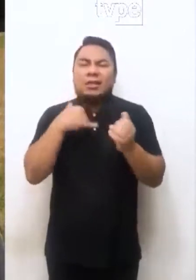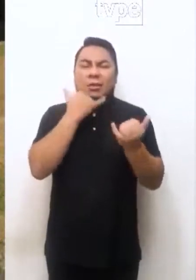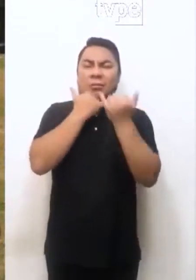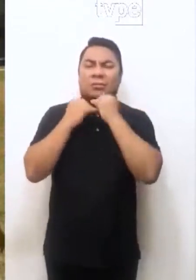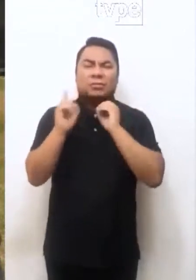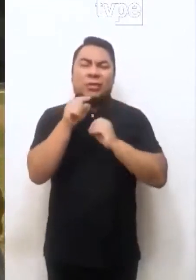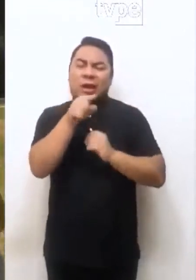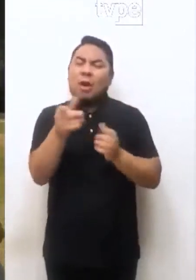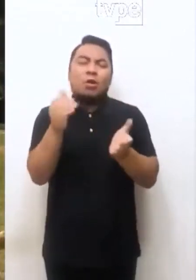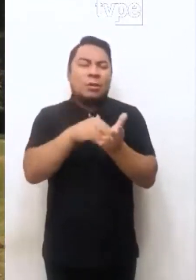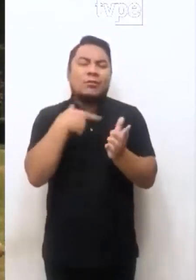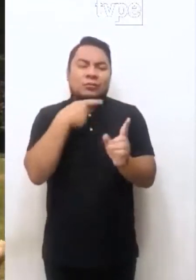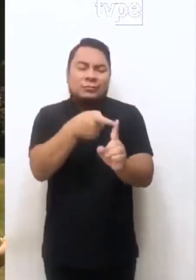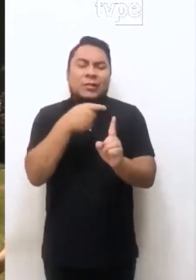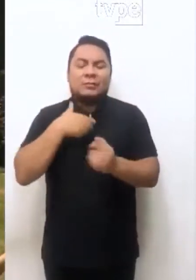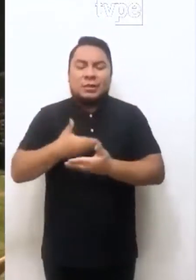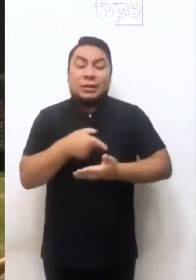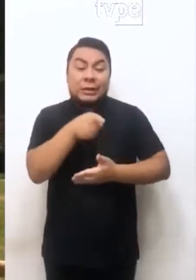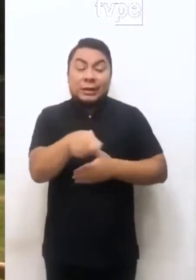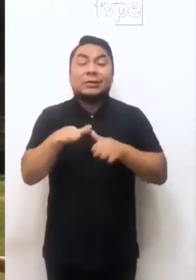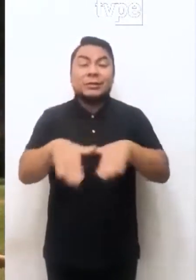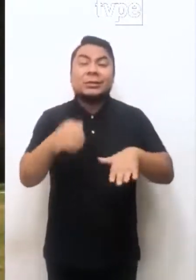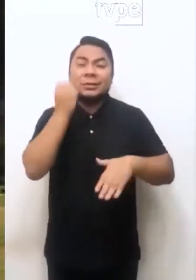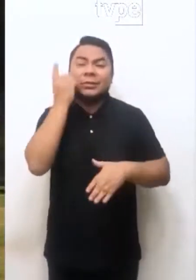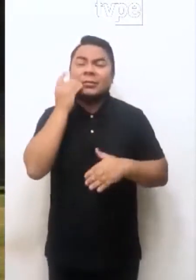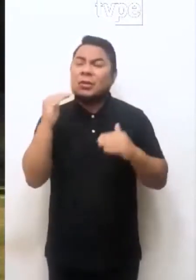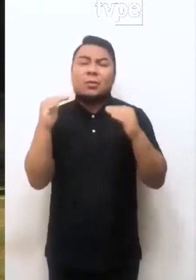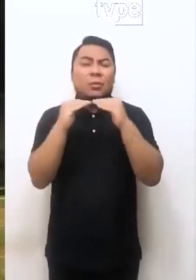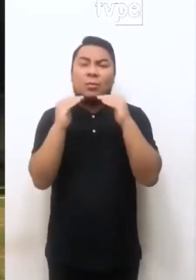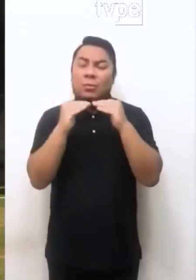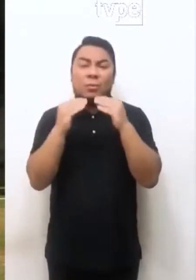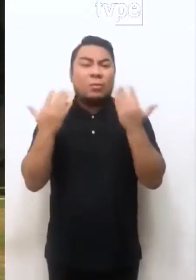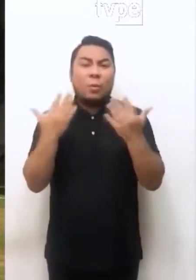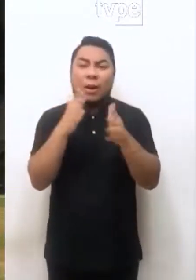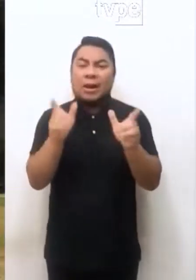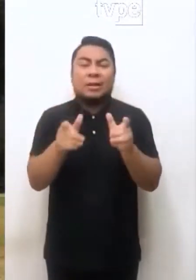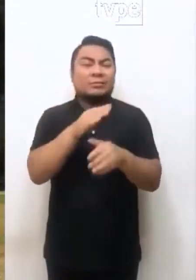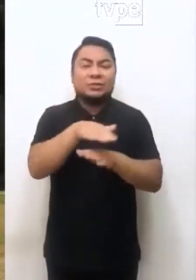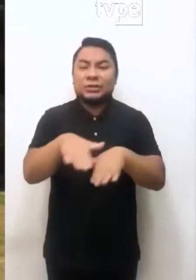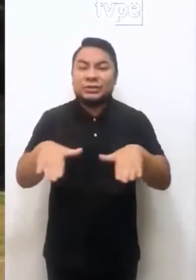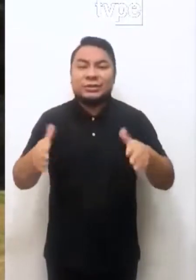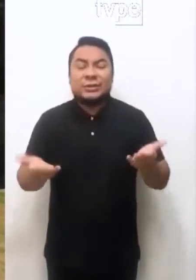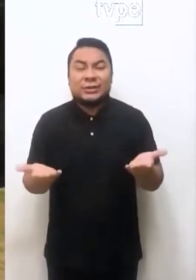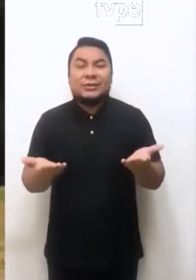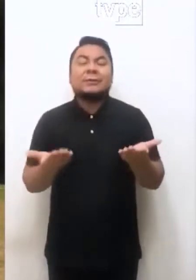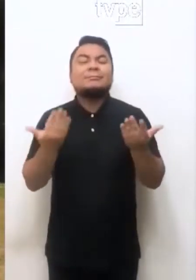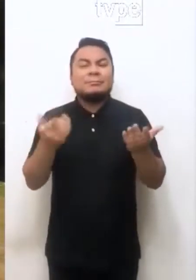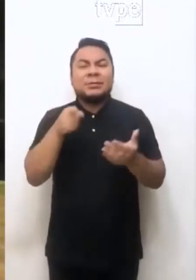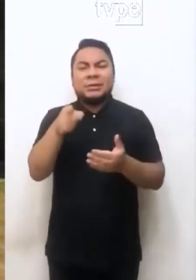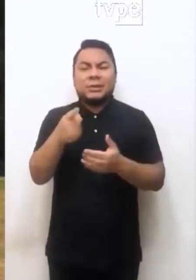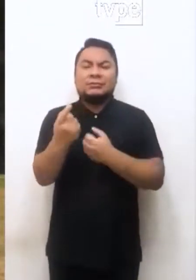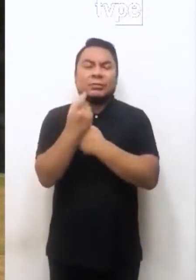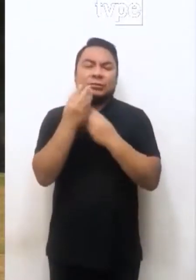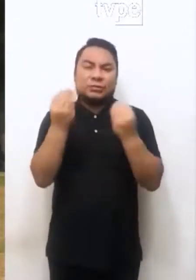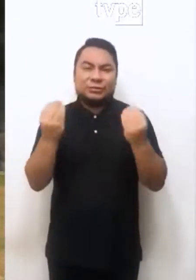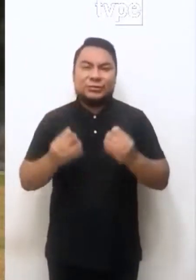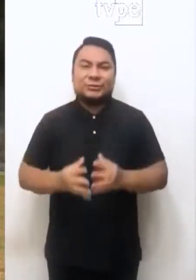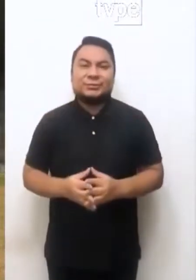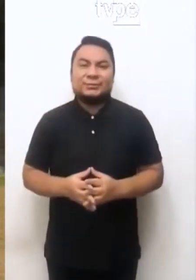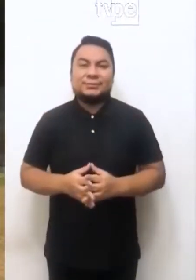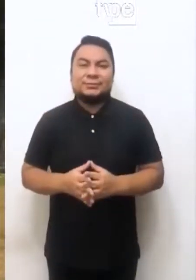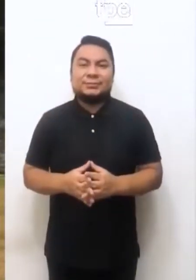arrepentirme y estos niños son tan igual como cualquier niño y enseñan mucho.